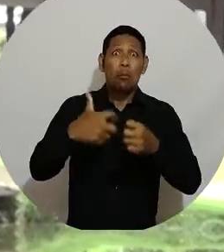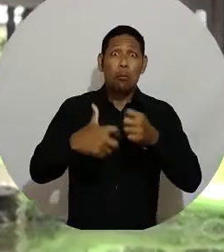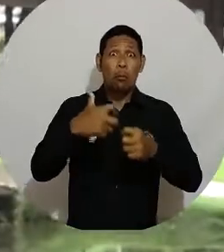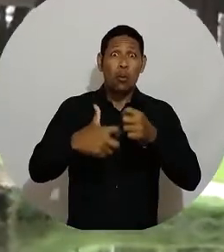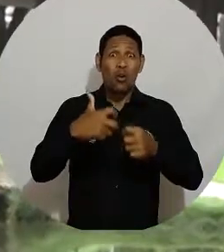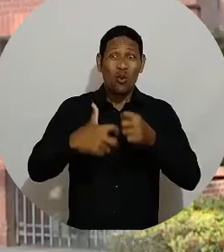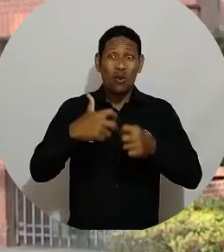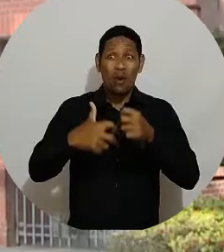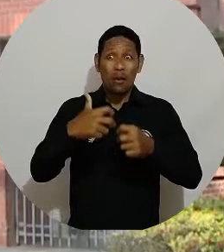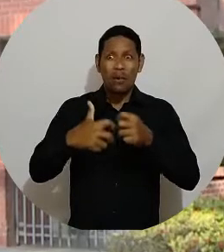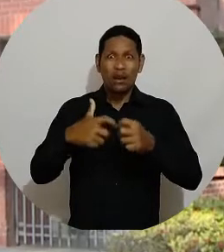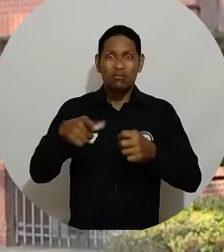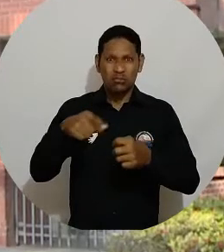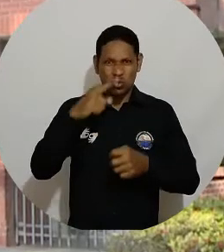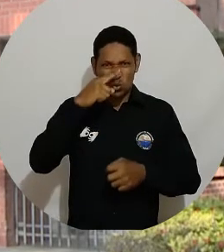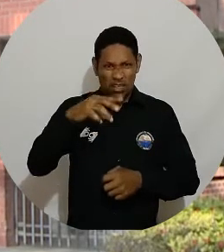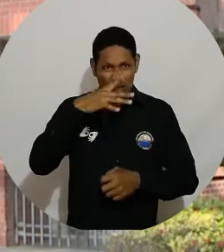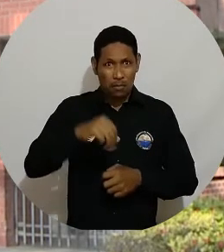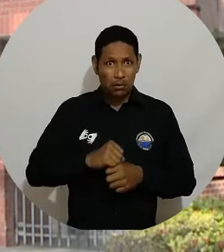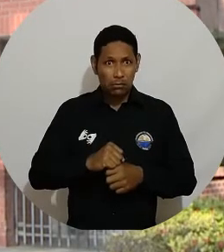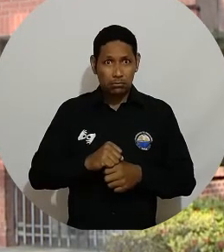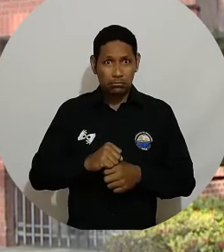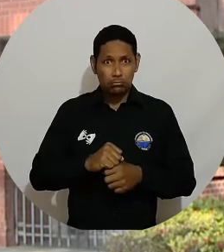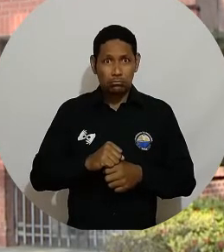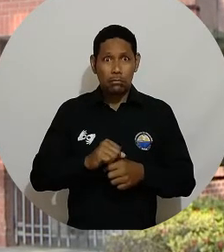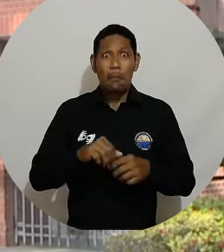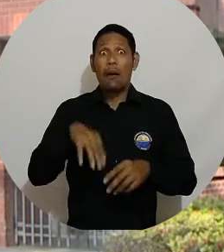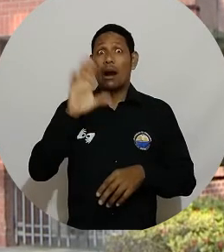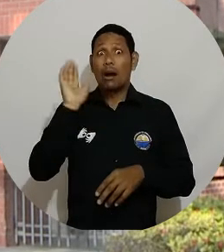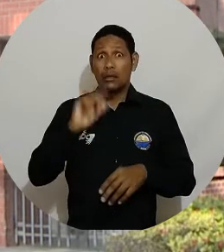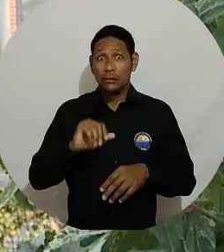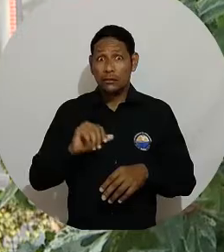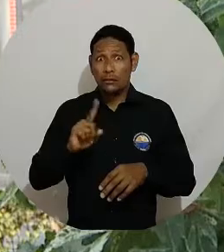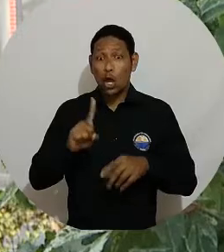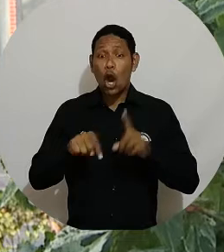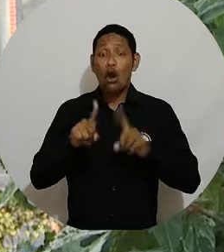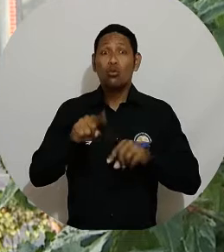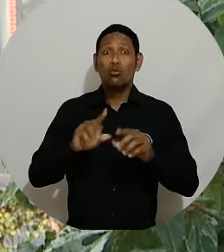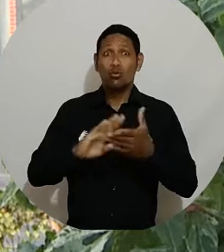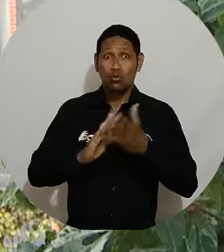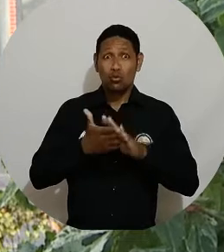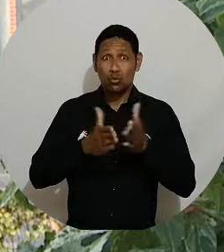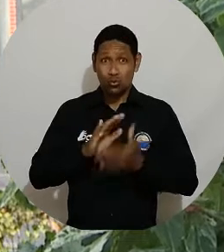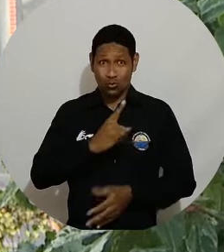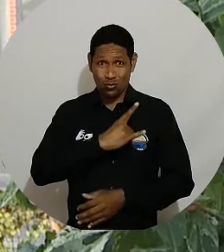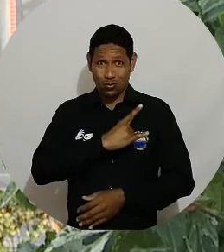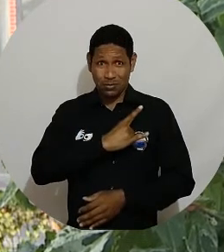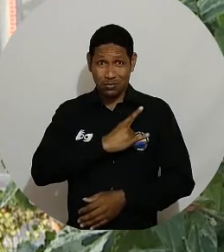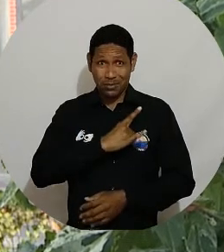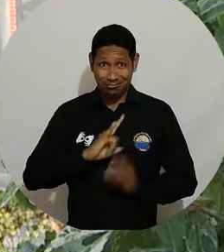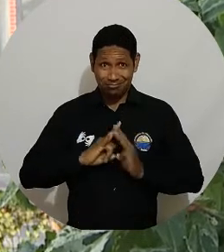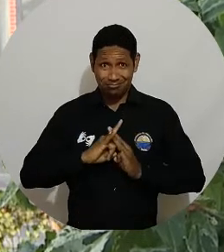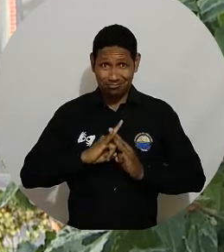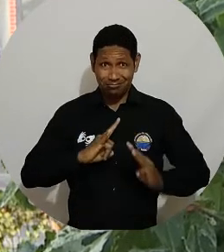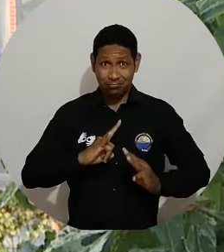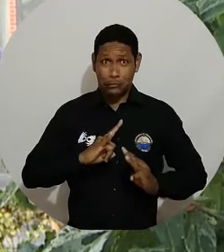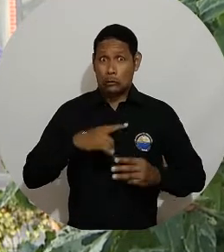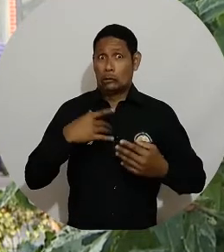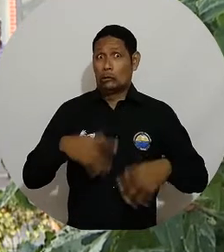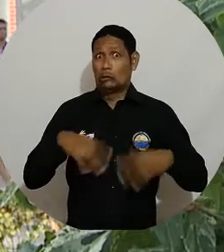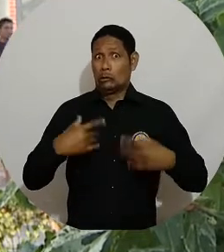padeciendo la ciudad y particularmente algunos miembros de la comunidad universitaria que han sido